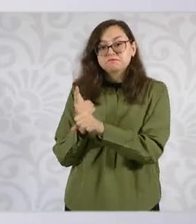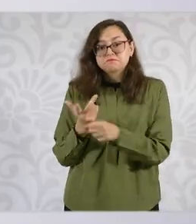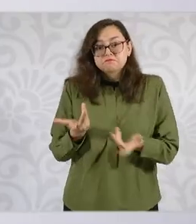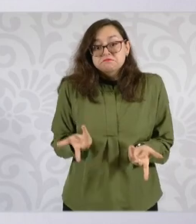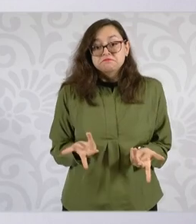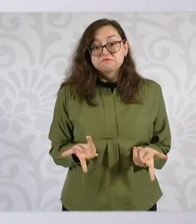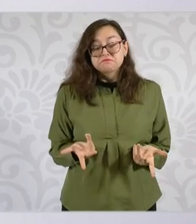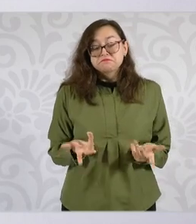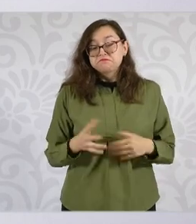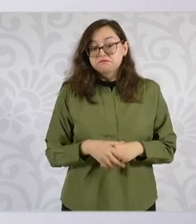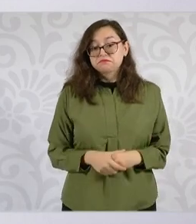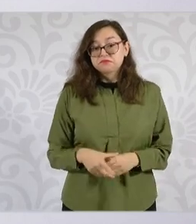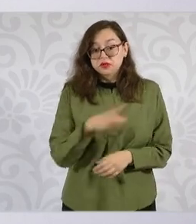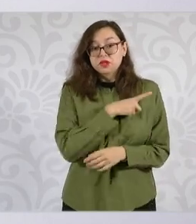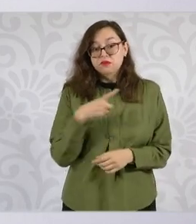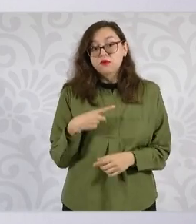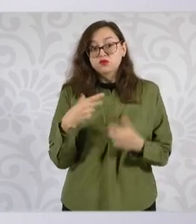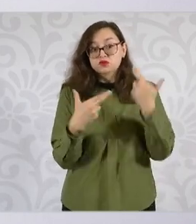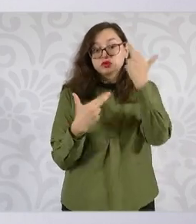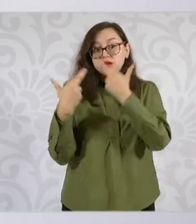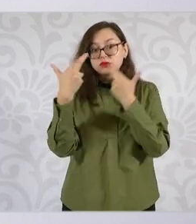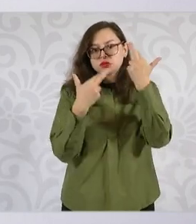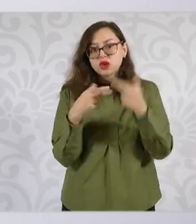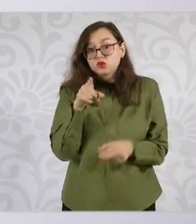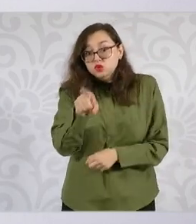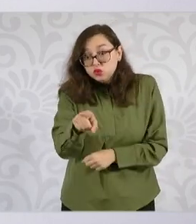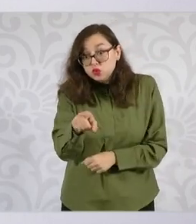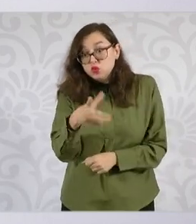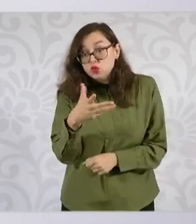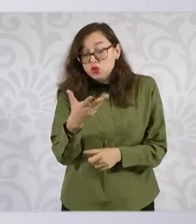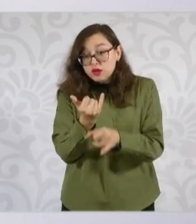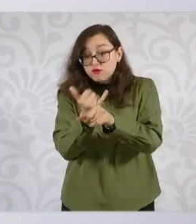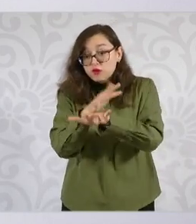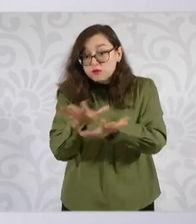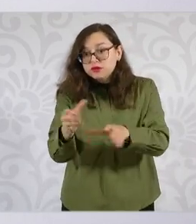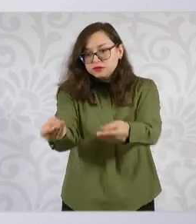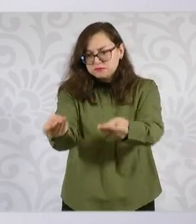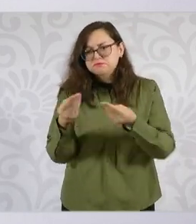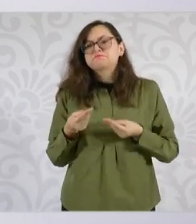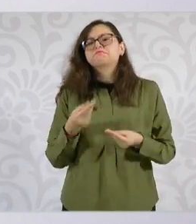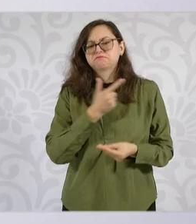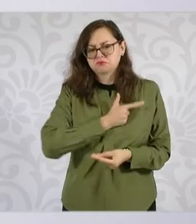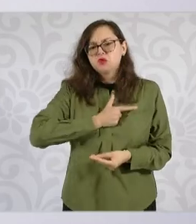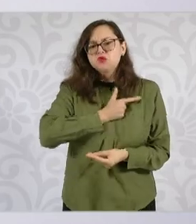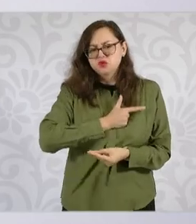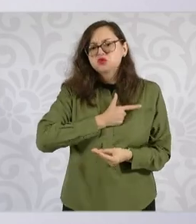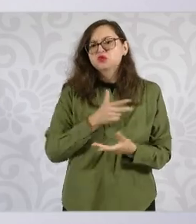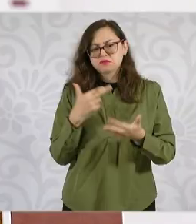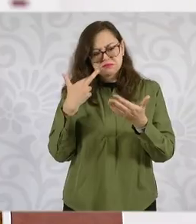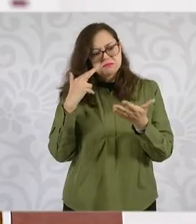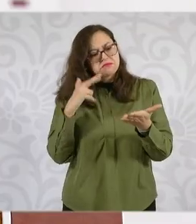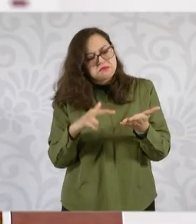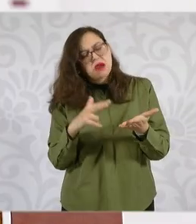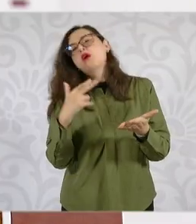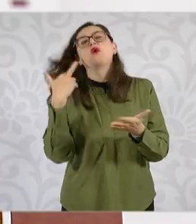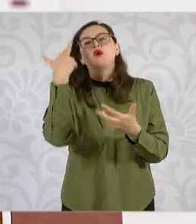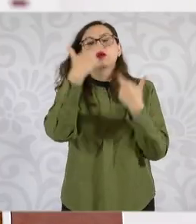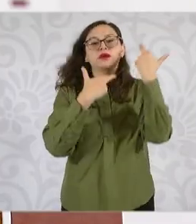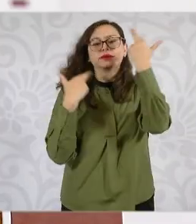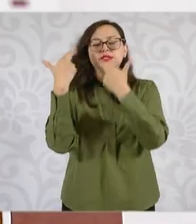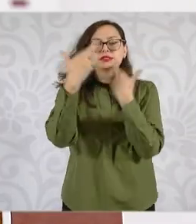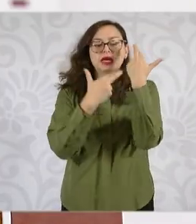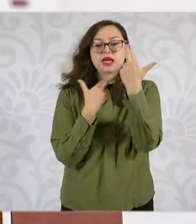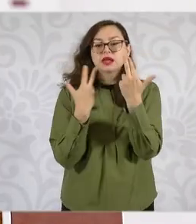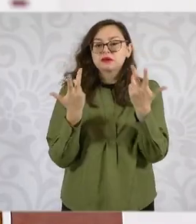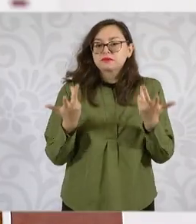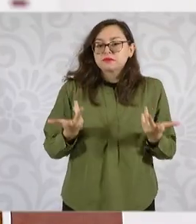revisar el caso en particular que presentas aquí. Y con gusto lo revisamos. De todas maneras, se está trabajando